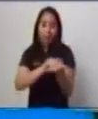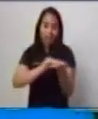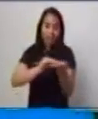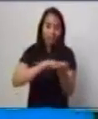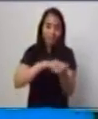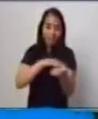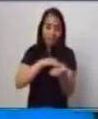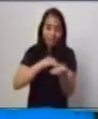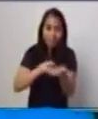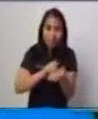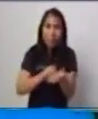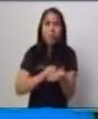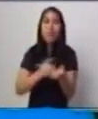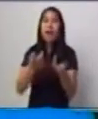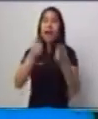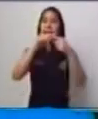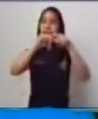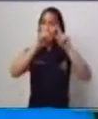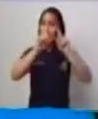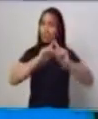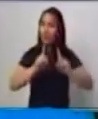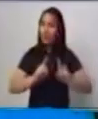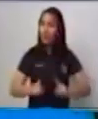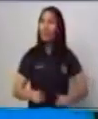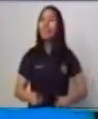la vista.